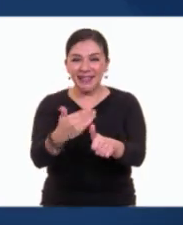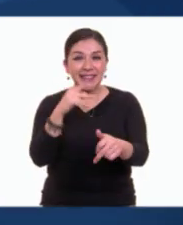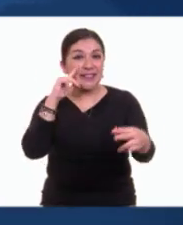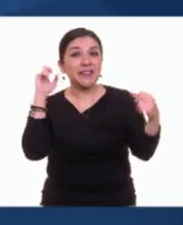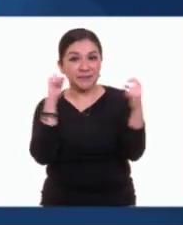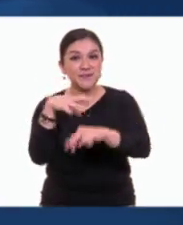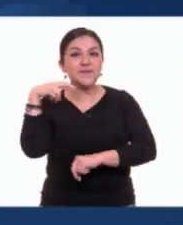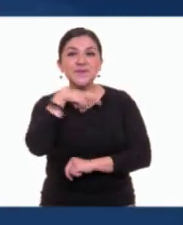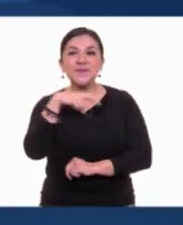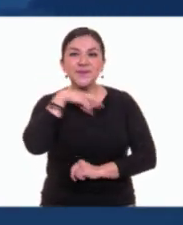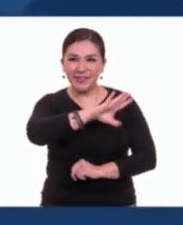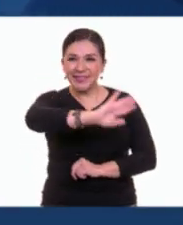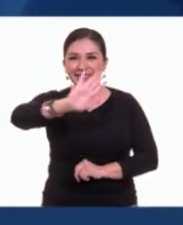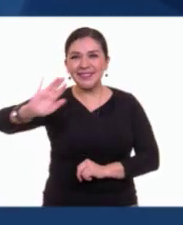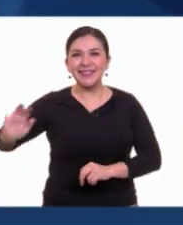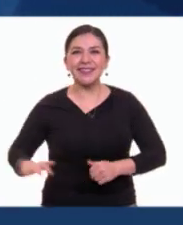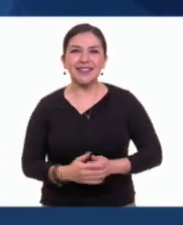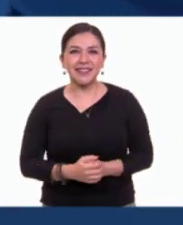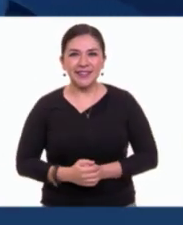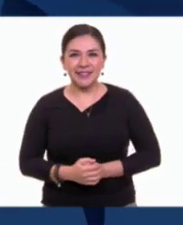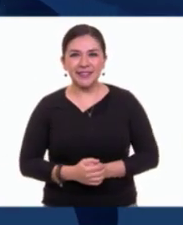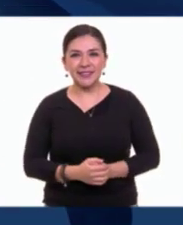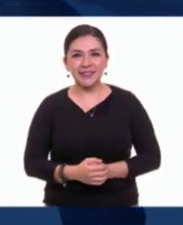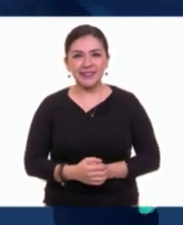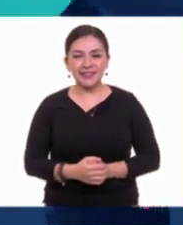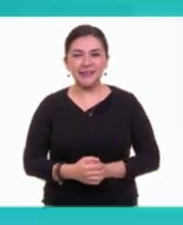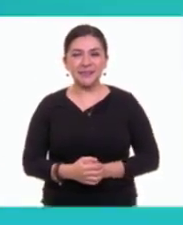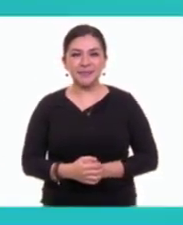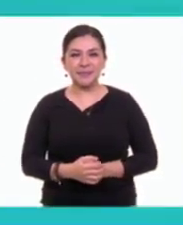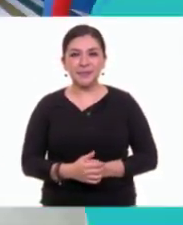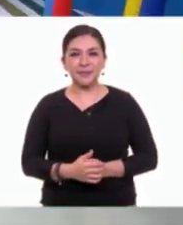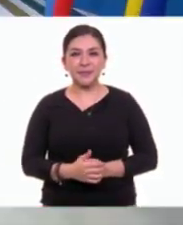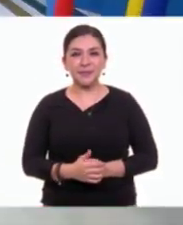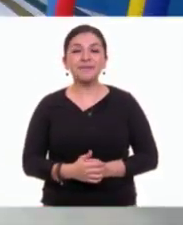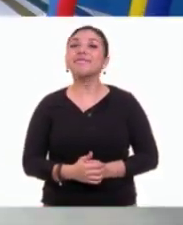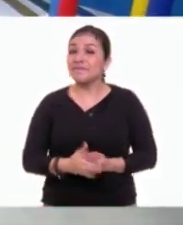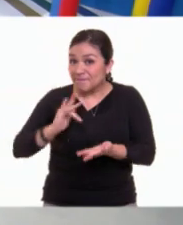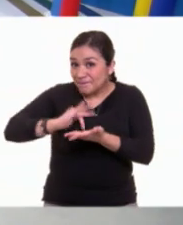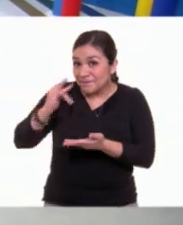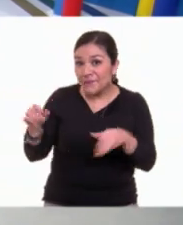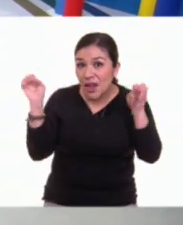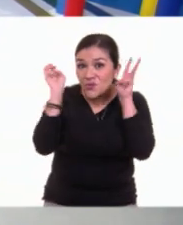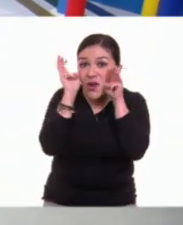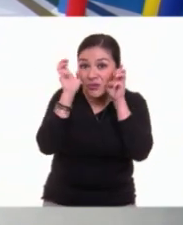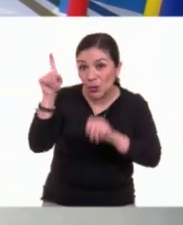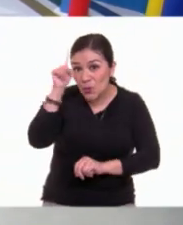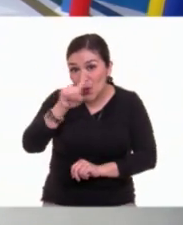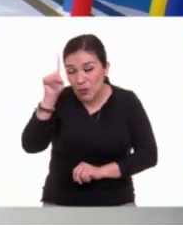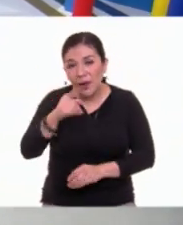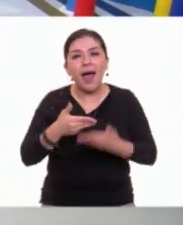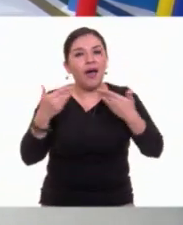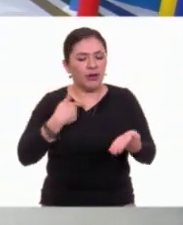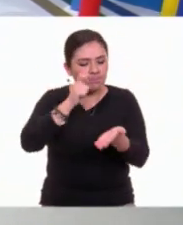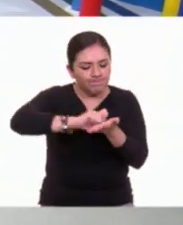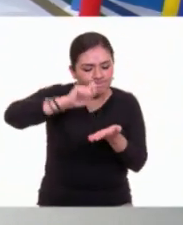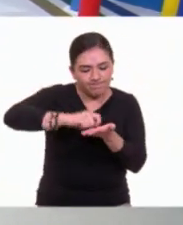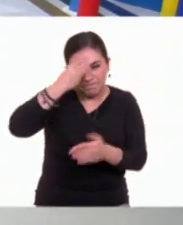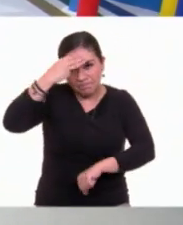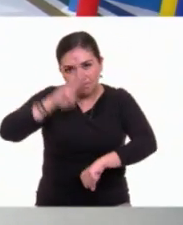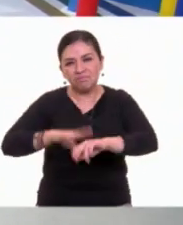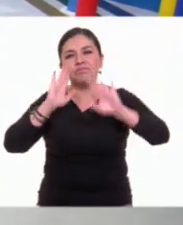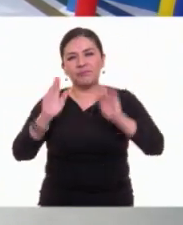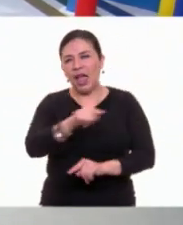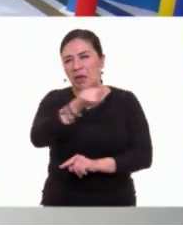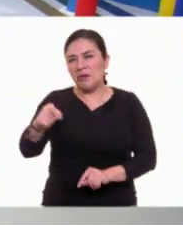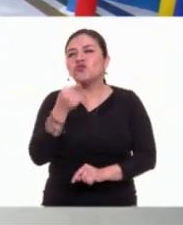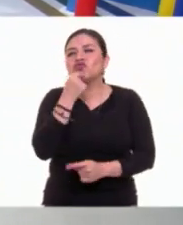bien! ¡Nos vemos pronto! Muchísimas gracias, Ajo Listo. Aquí ya tomamos nota y estoy seguro